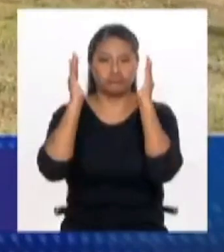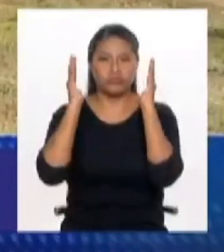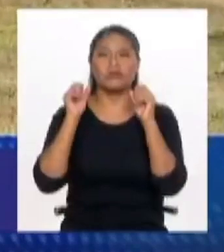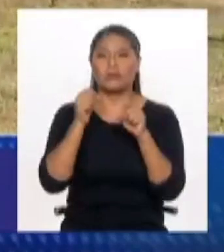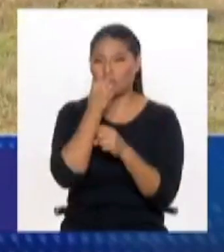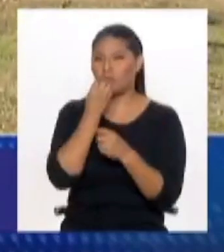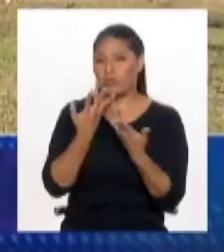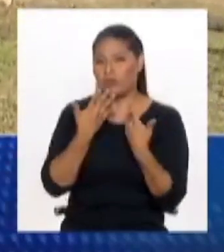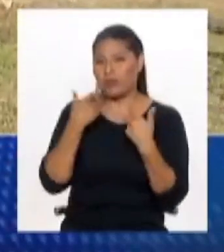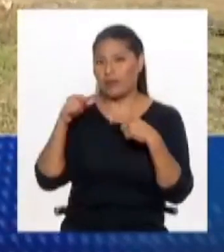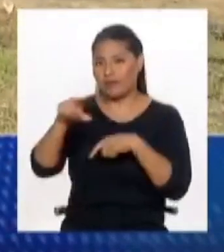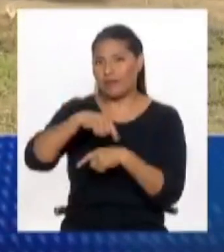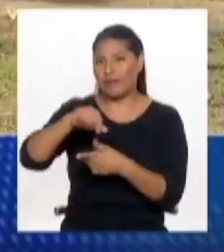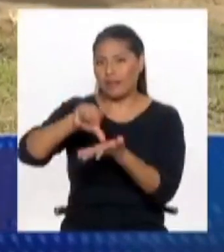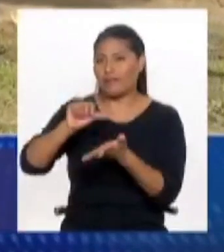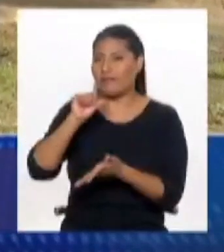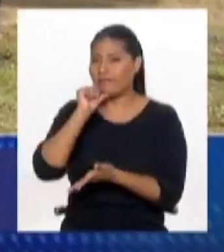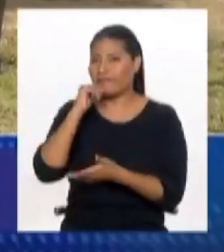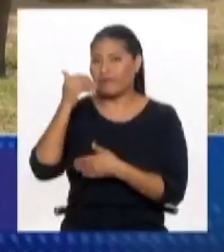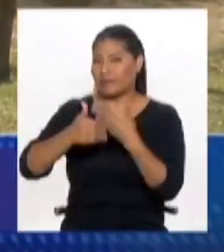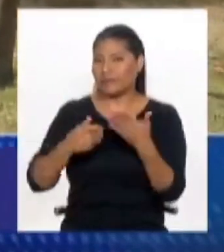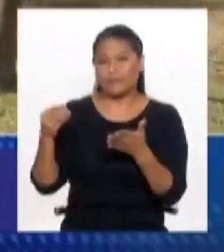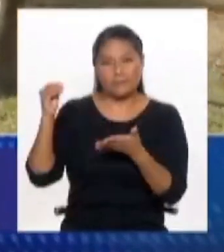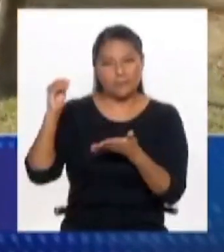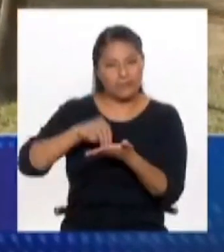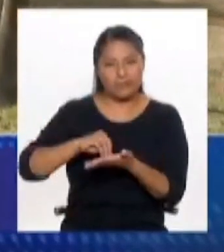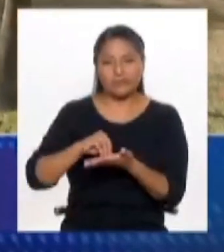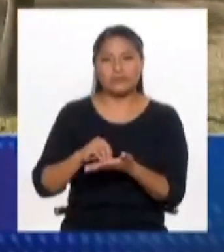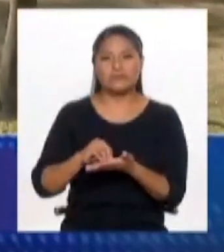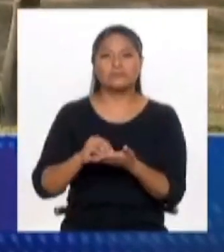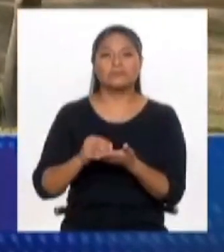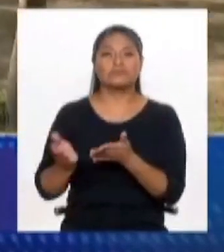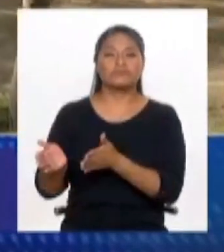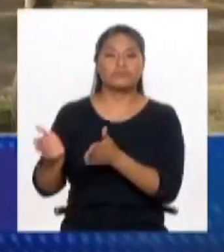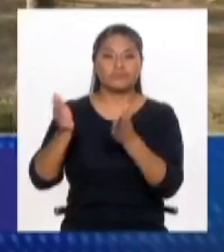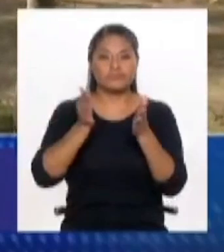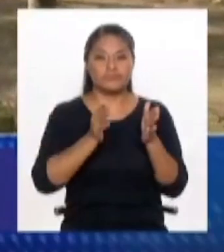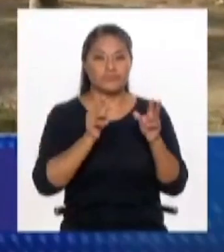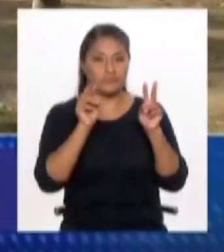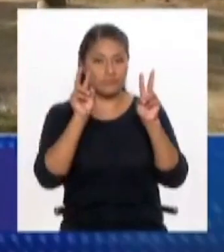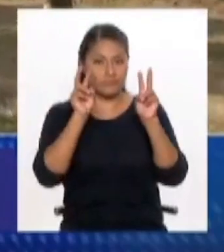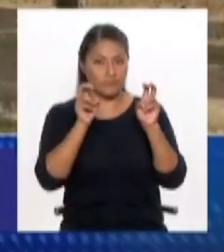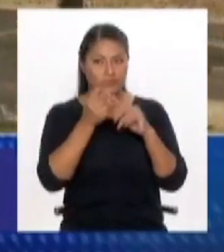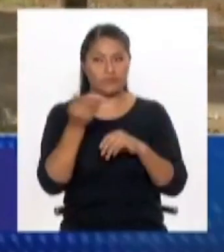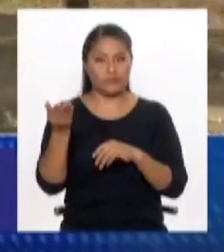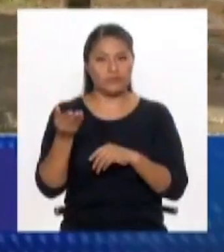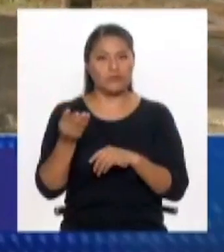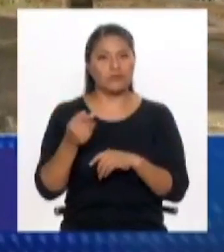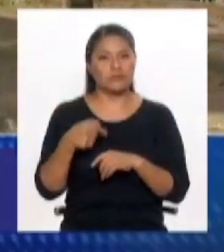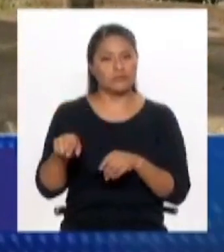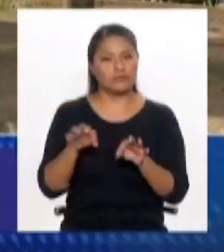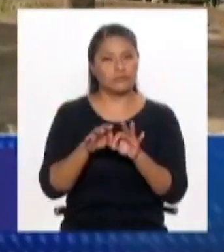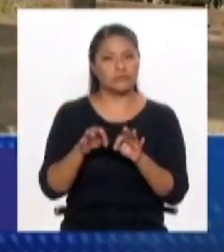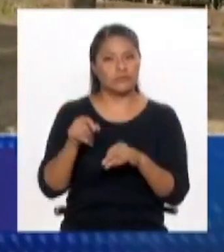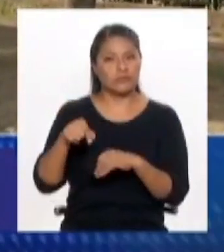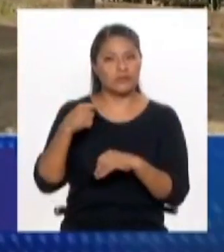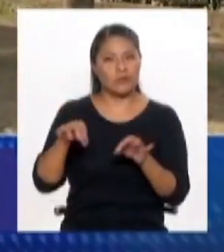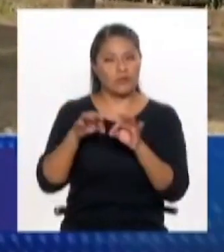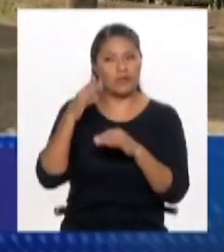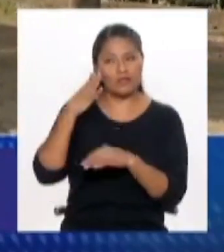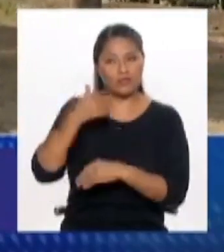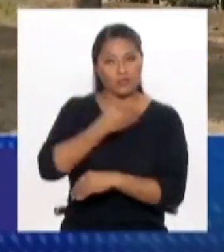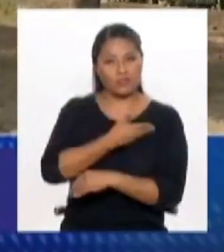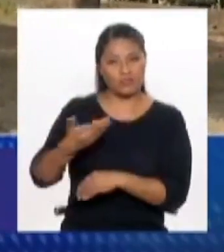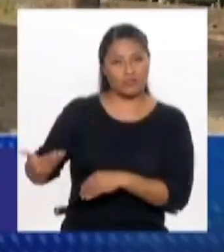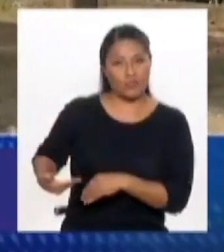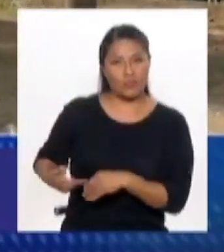hay un gran déficit y una gran deuda, pero un poco volviendo a lo que le comentabas a Luis, yo creo que no solamente es el Estado que ha